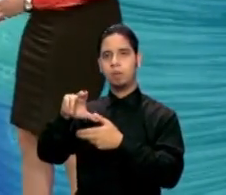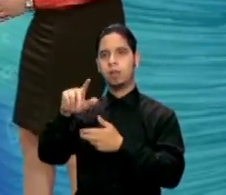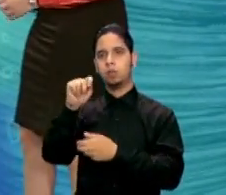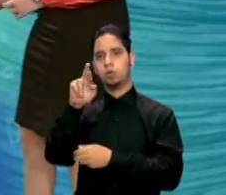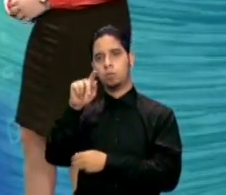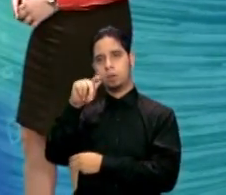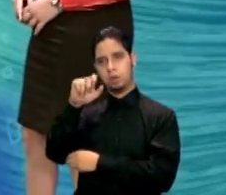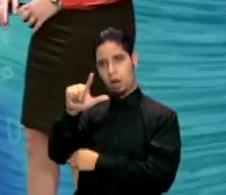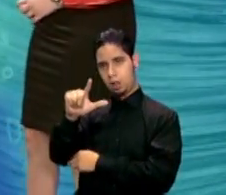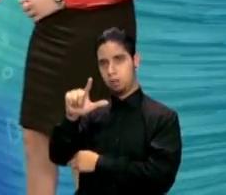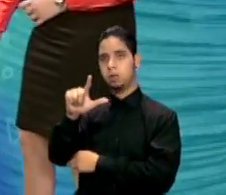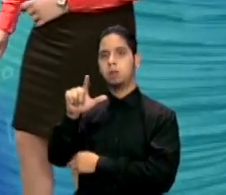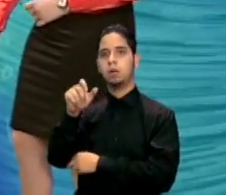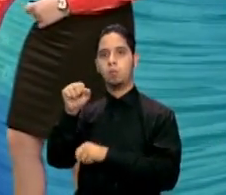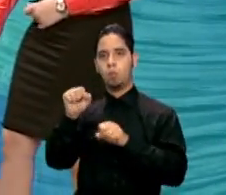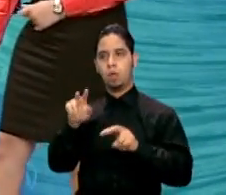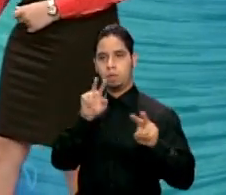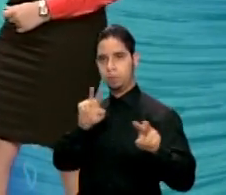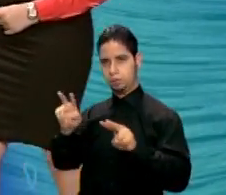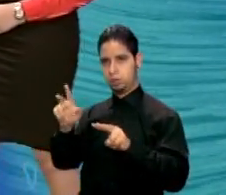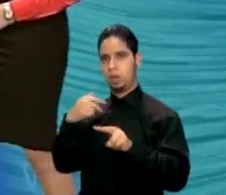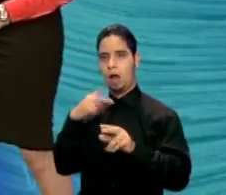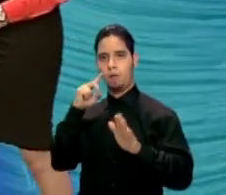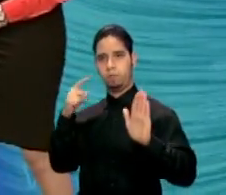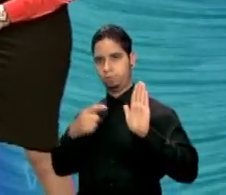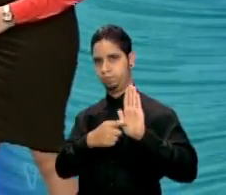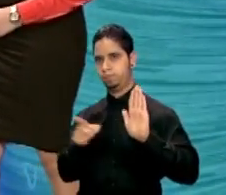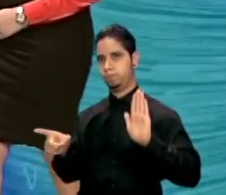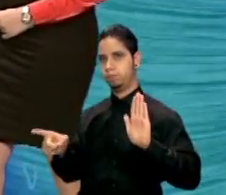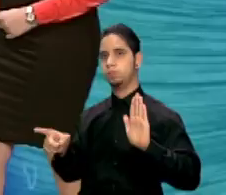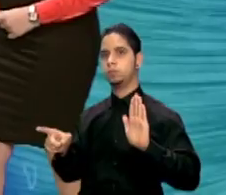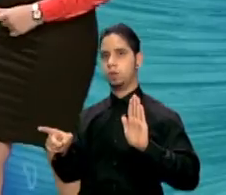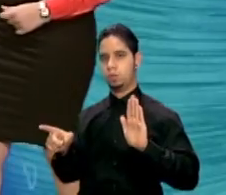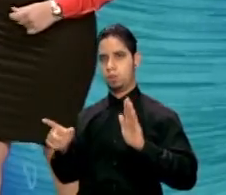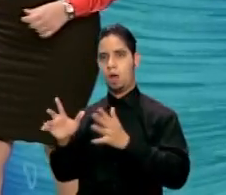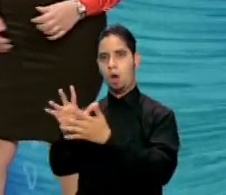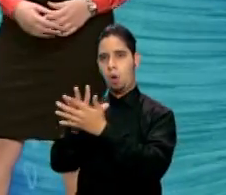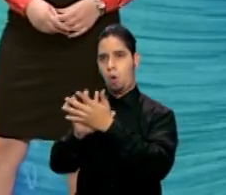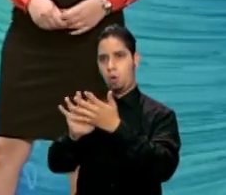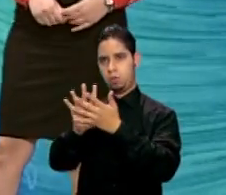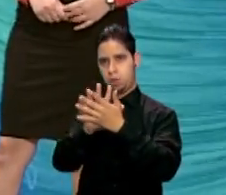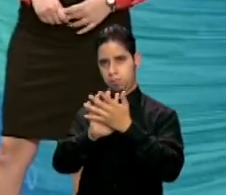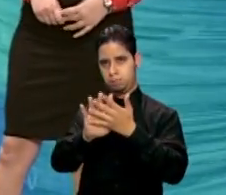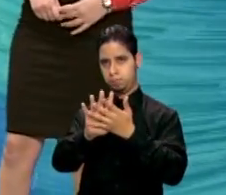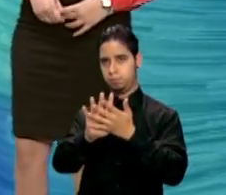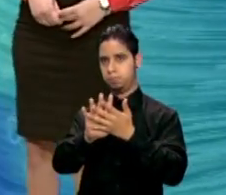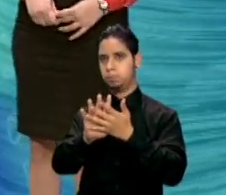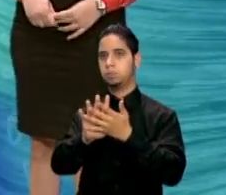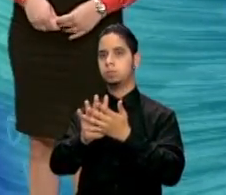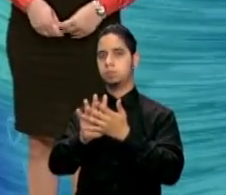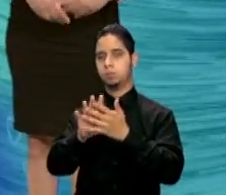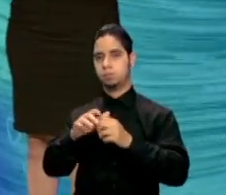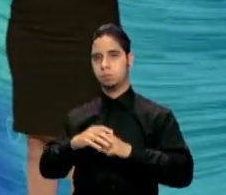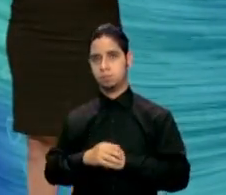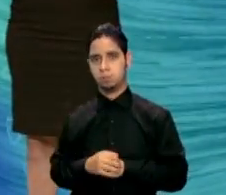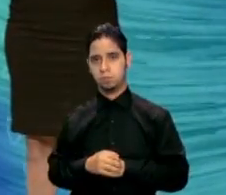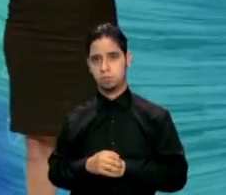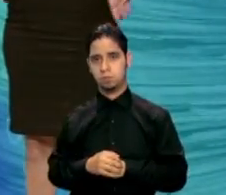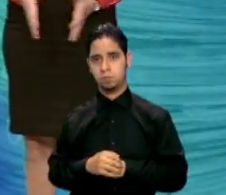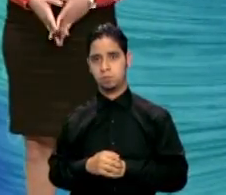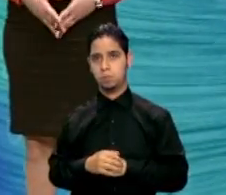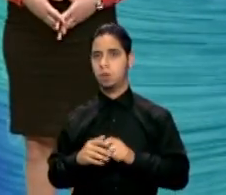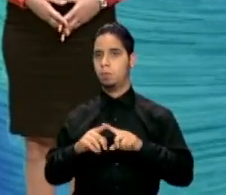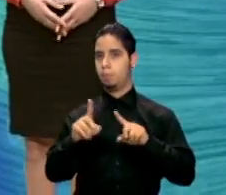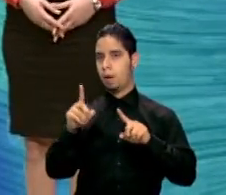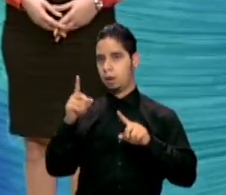comprobar a través de la imagen de flujo de viento. una onda tropical abierta para que sea depresión o tormenta tropical debe tener